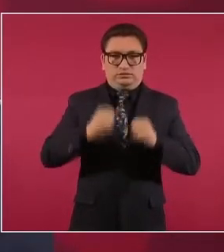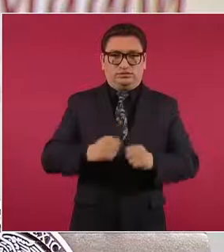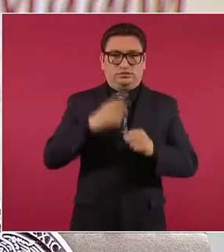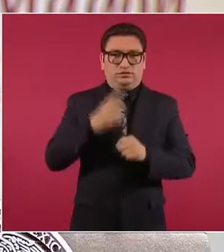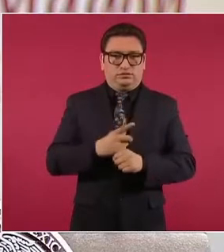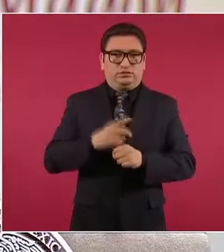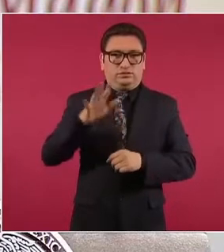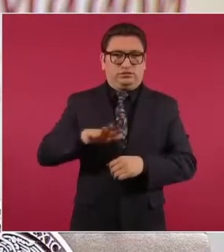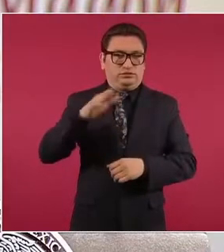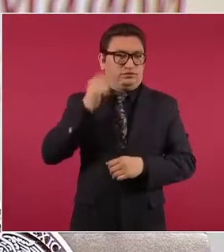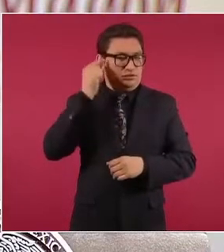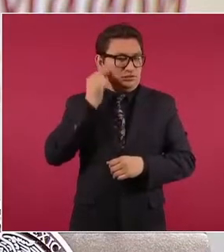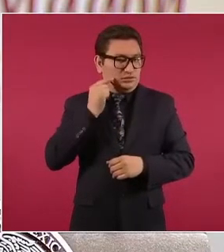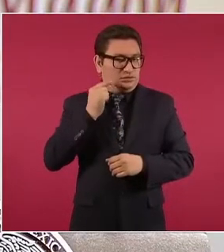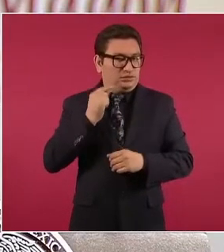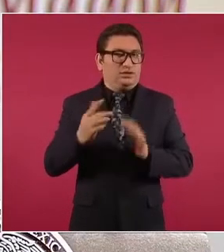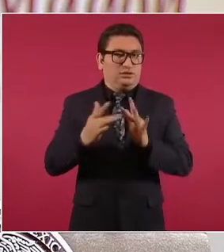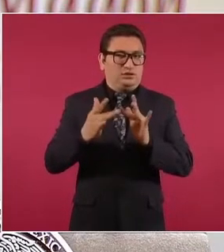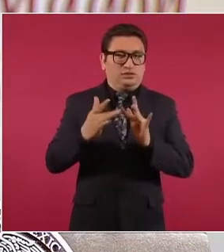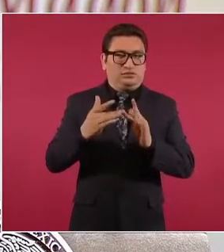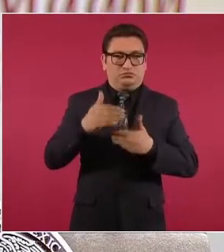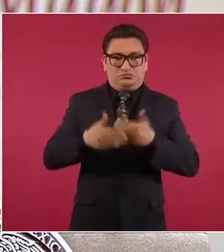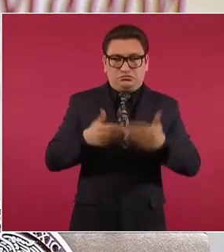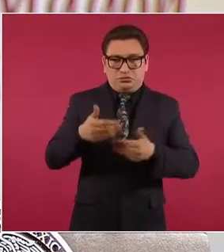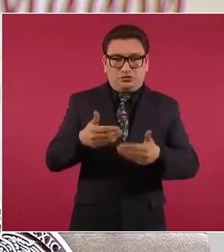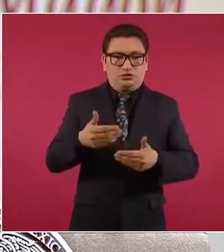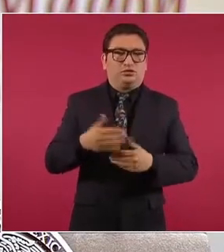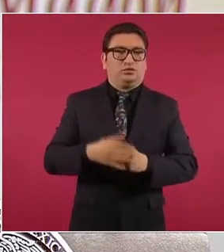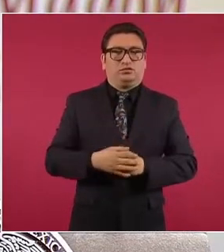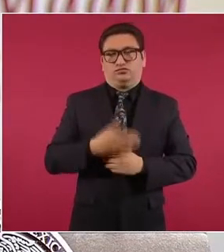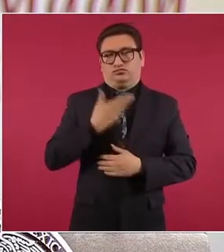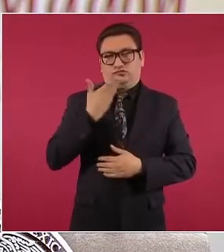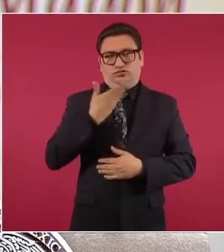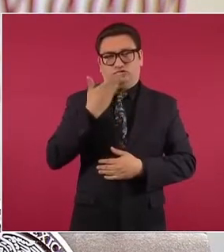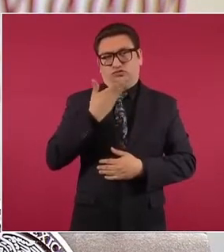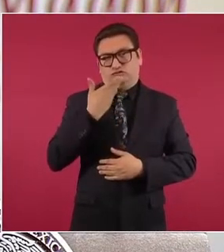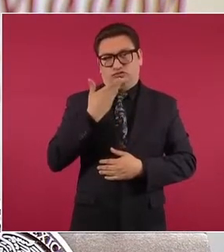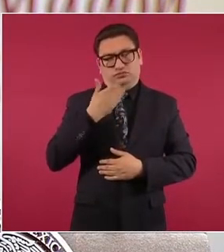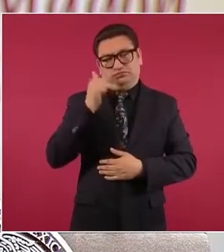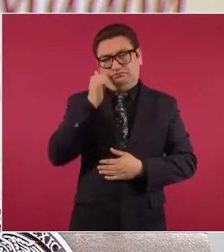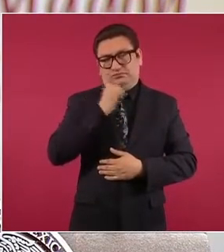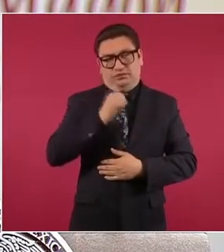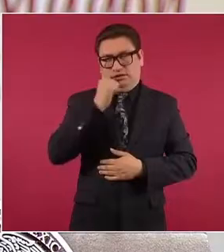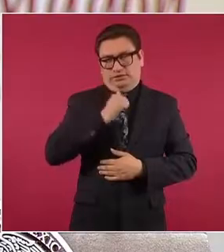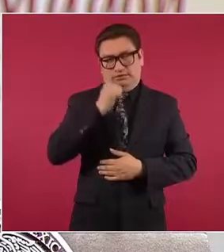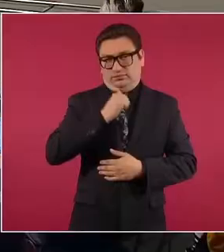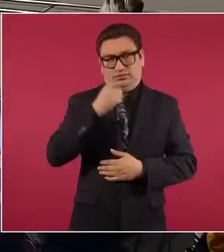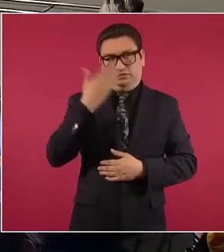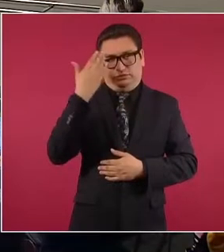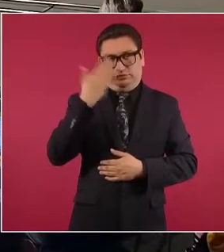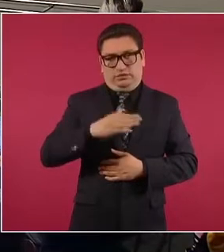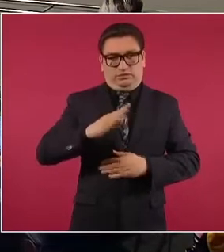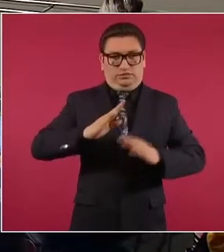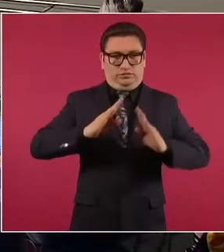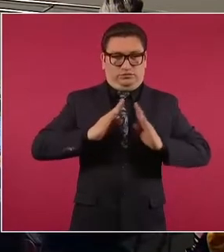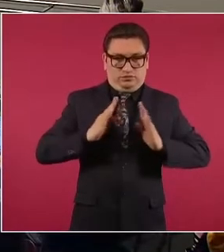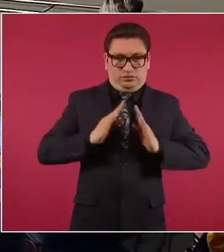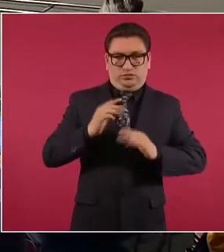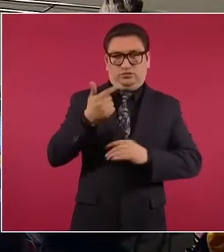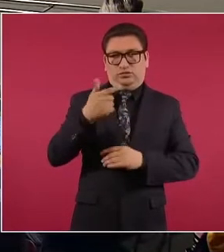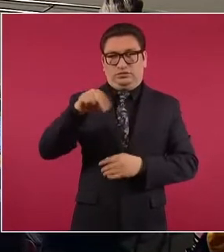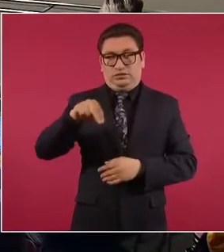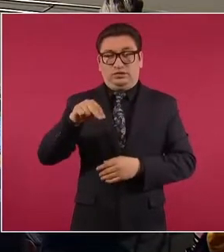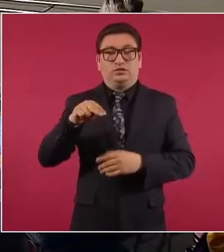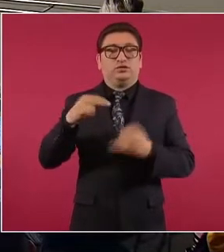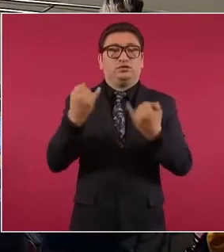de Guerrero y al mismo tiempo, como es siempre conocido, el Ejército y la Guardia Nacional